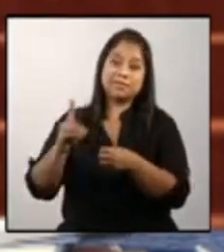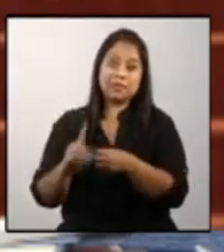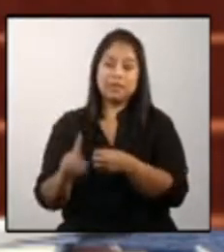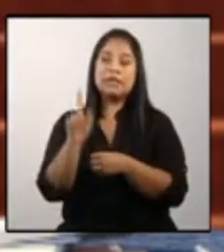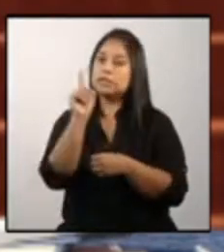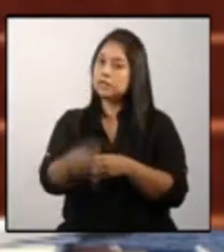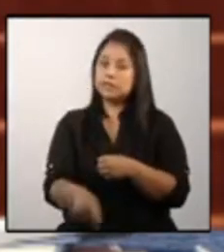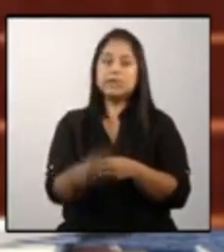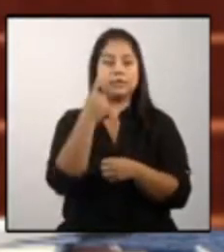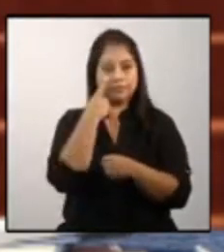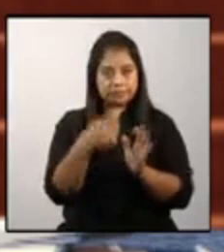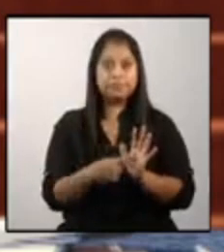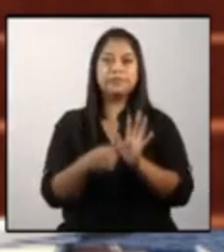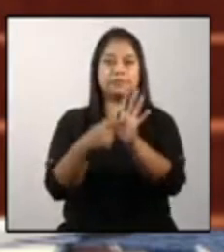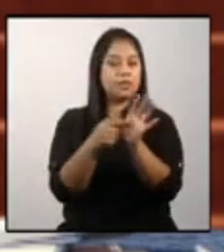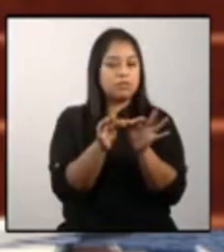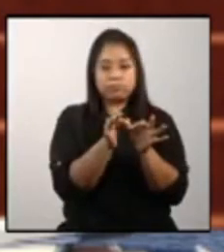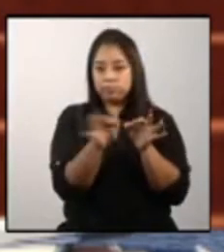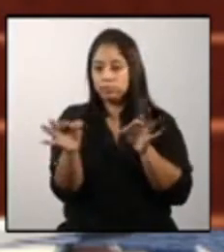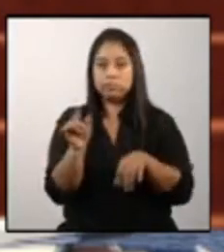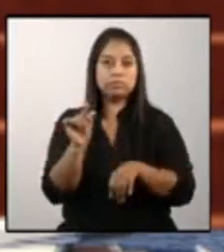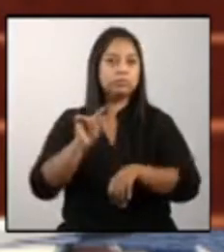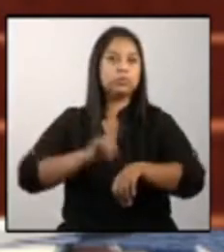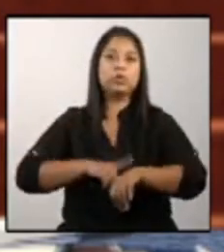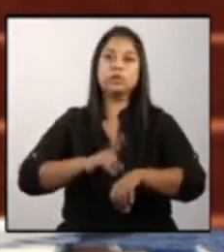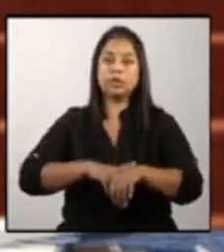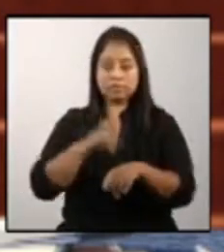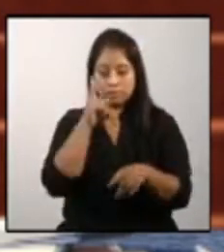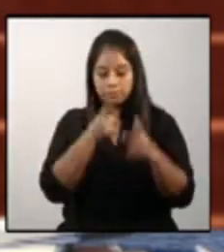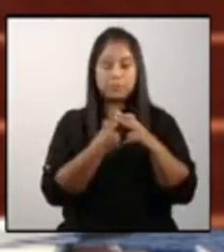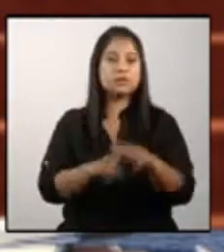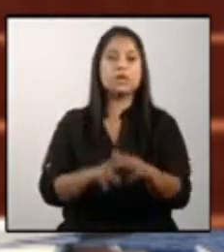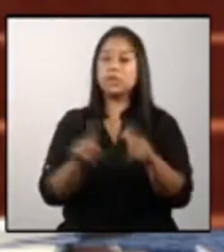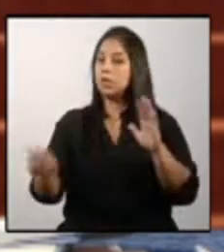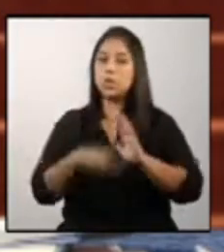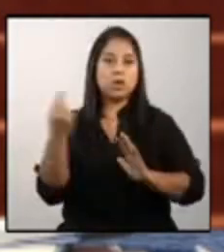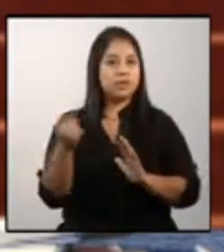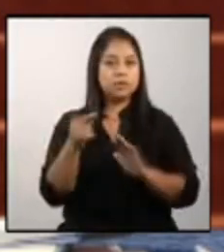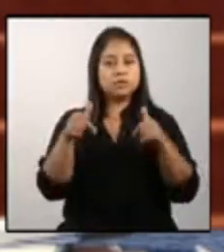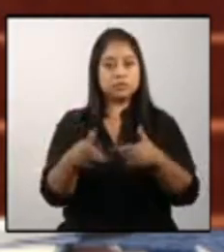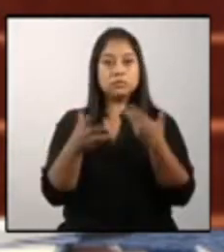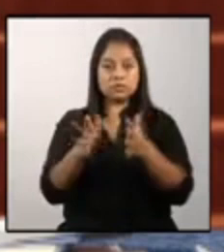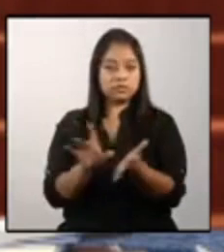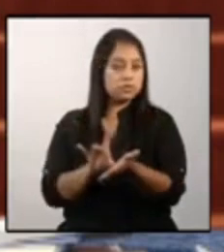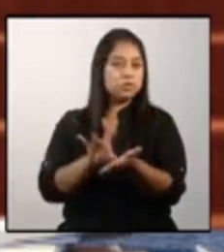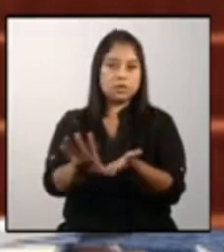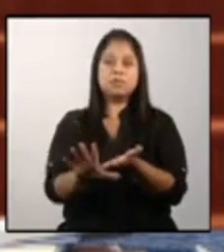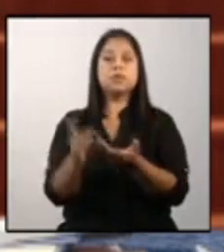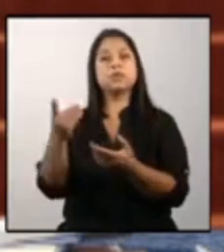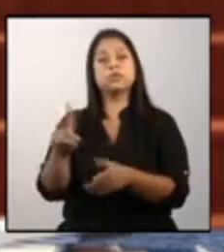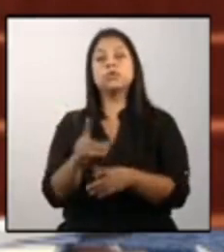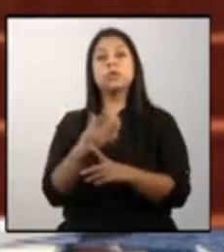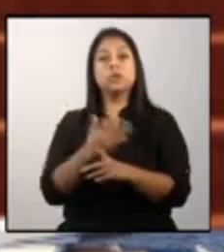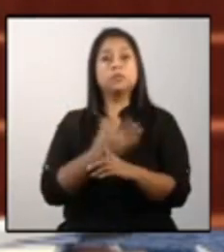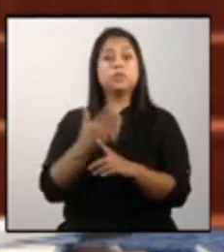concretada en el corto plazo y podamos arrancar de una vez por todas en la erradicación de este mal